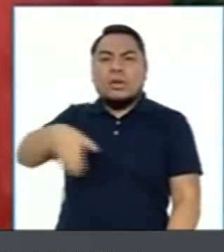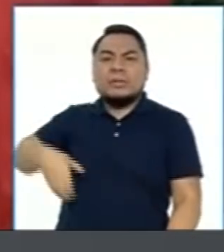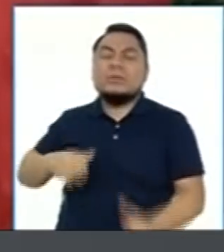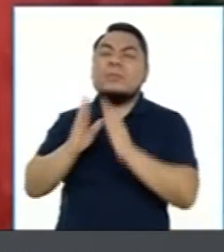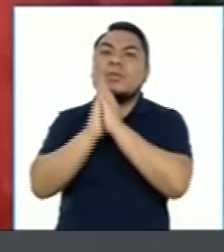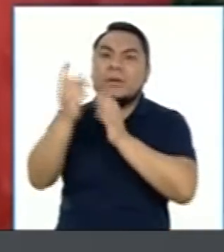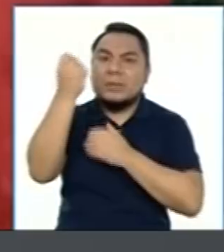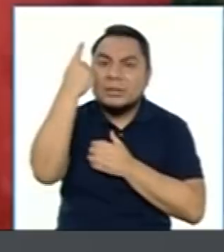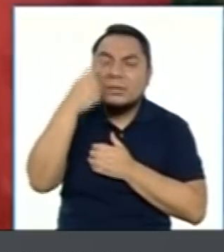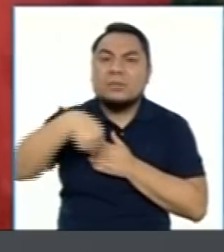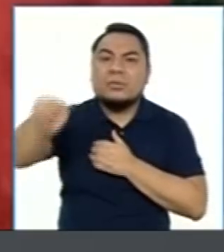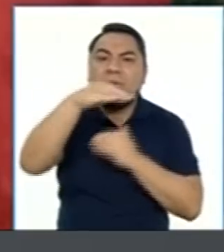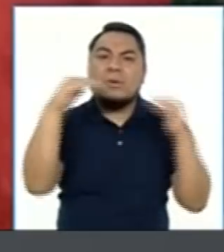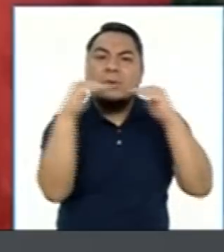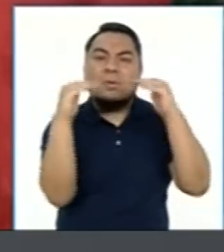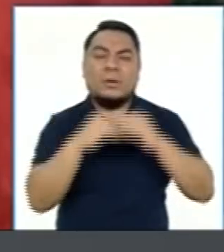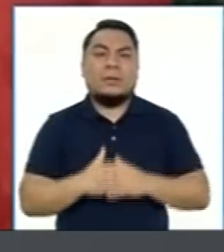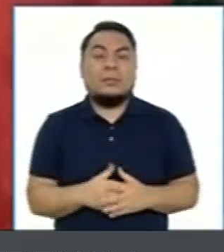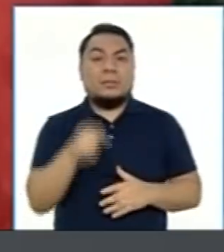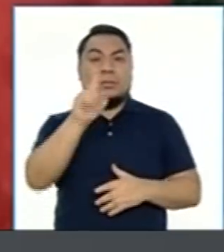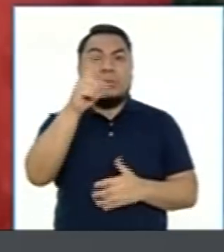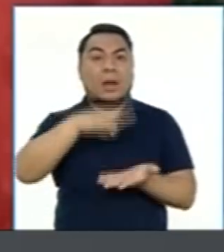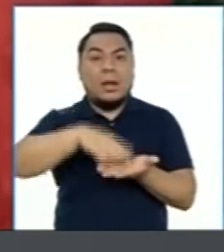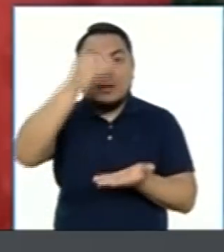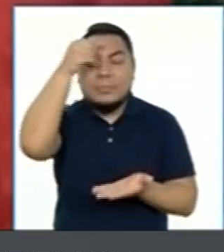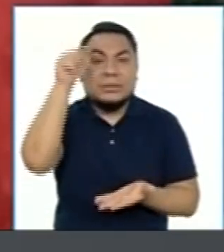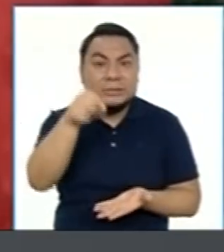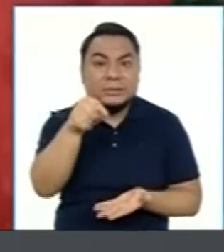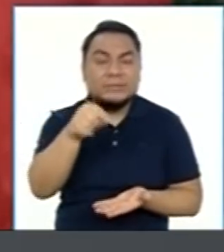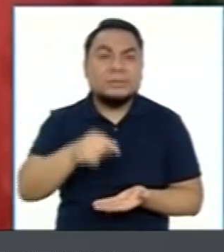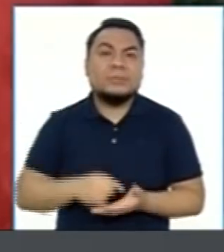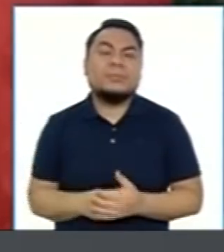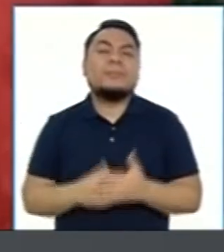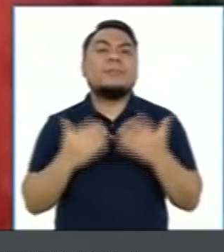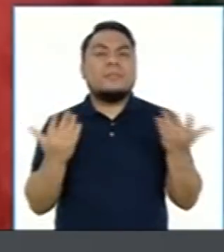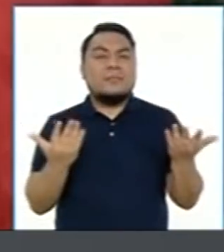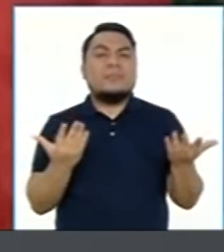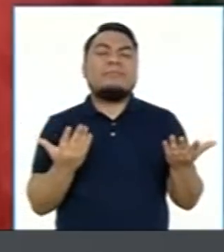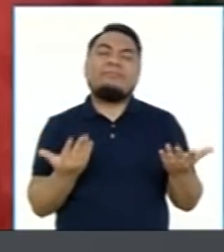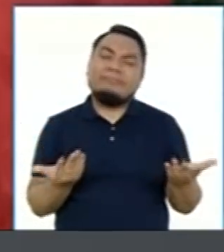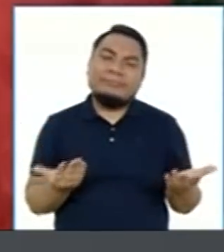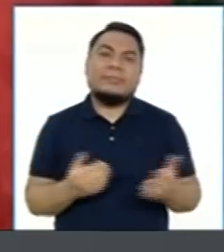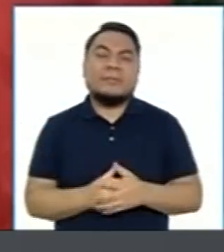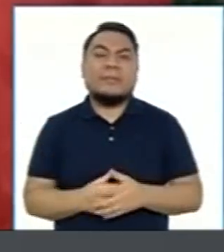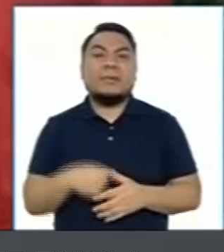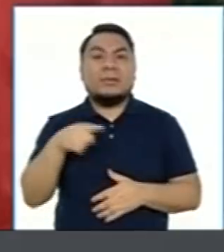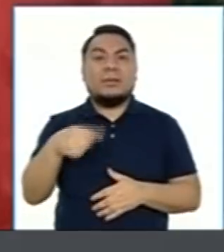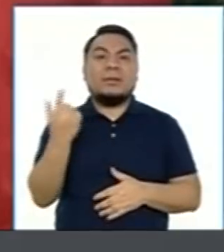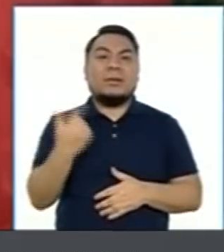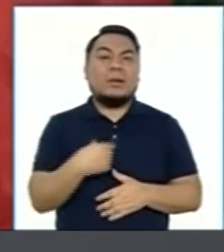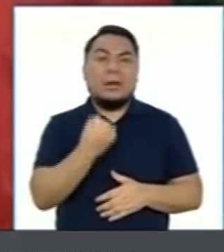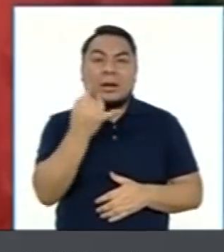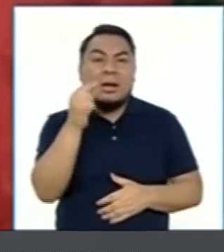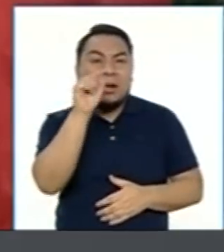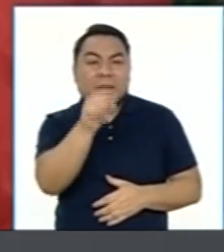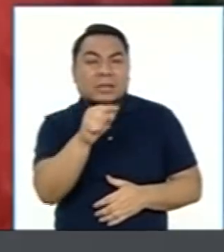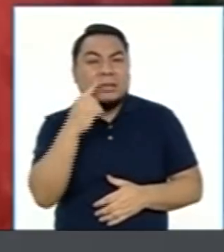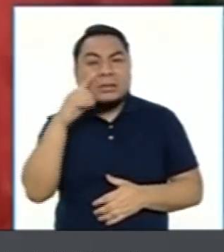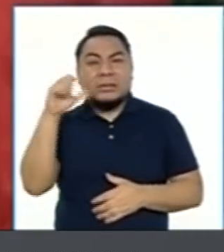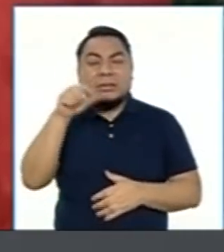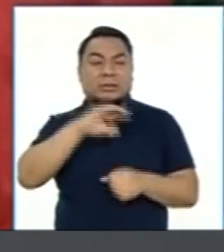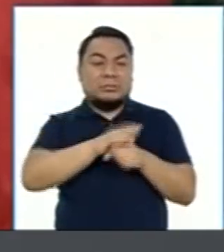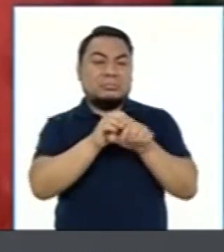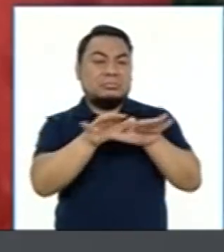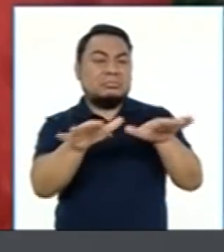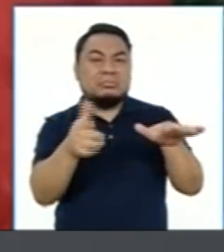mismo. Si no aprendemos eso, por eso es que un diminuto, invisible